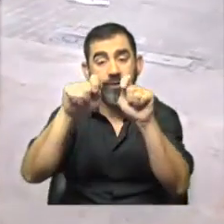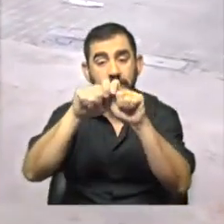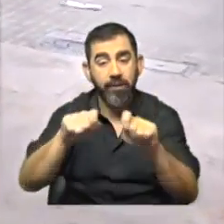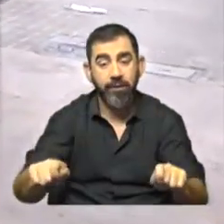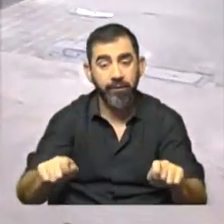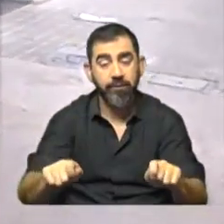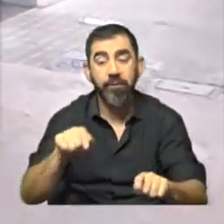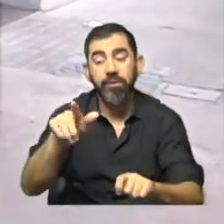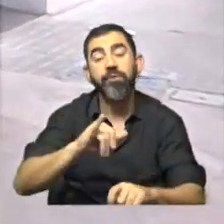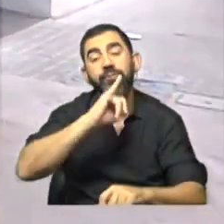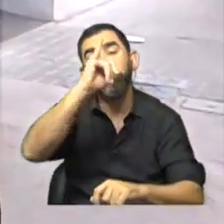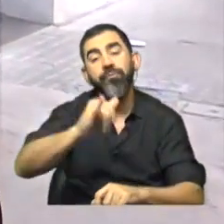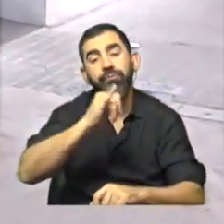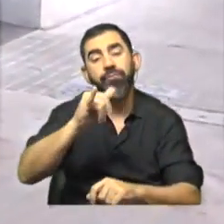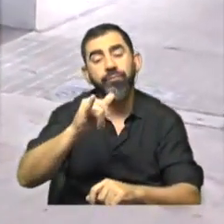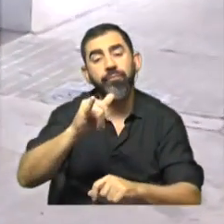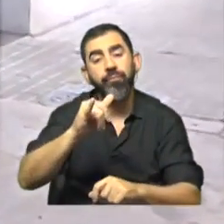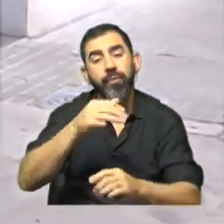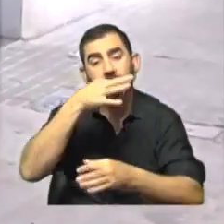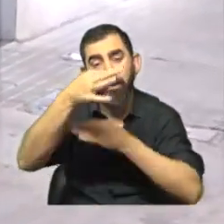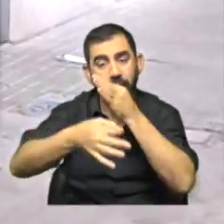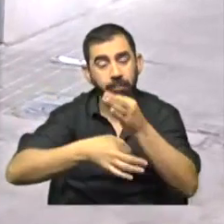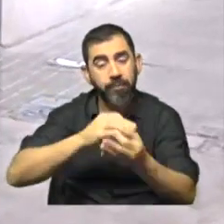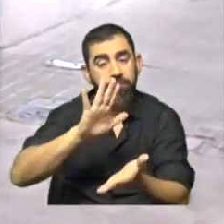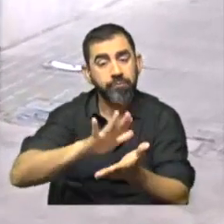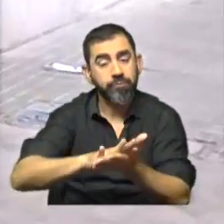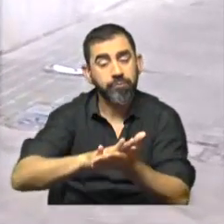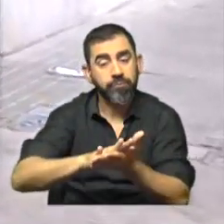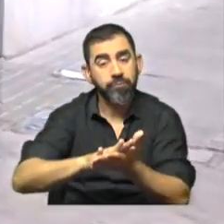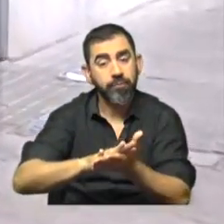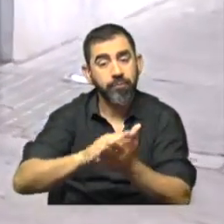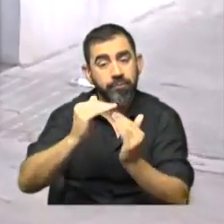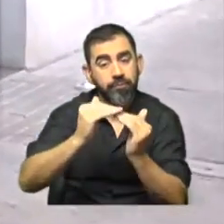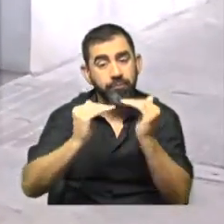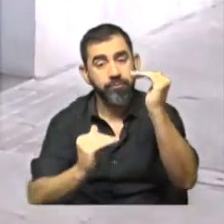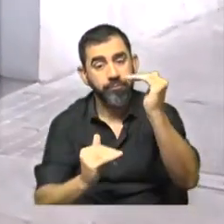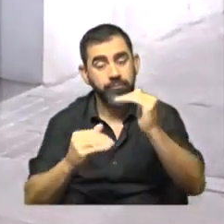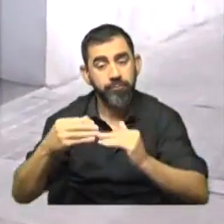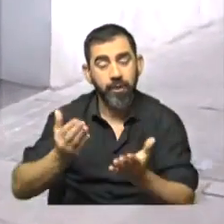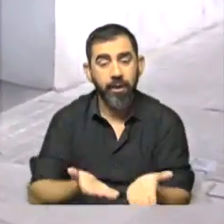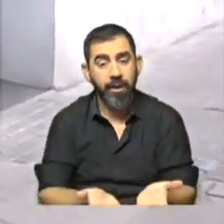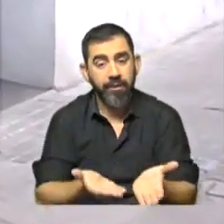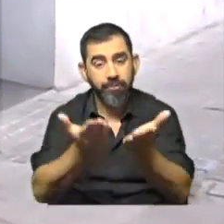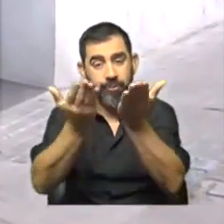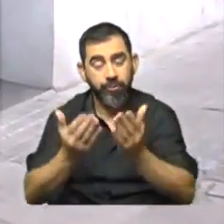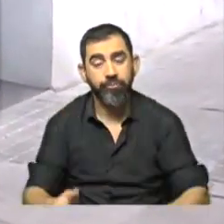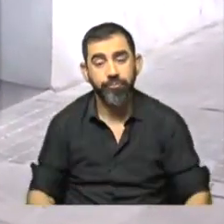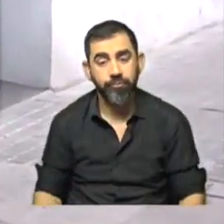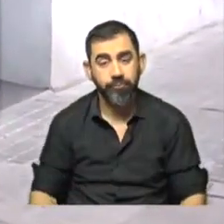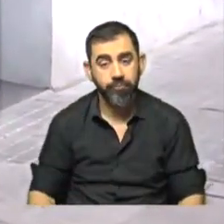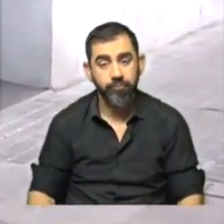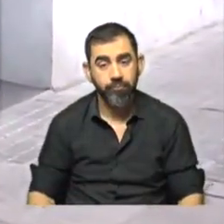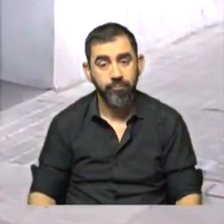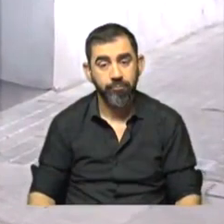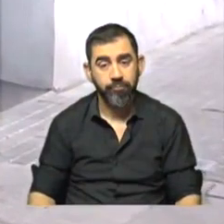Alejandra, este informe habla de una distribución desigual en el crecimiento y eso lo identifican ustedes